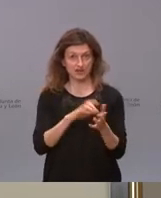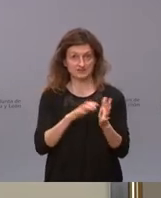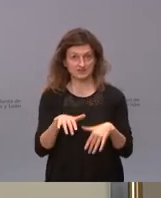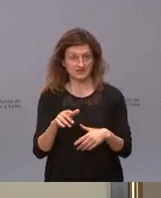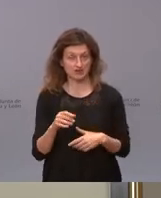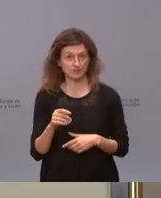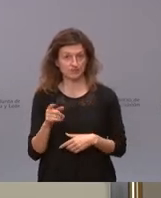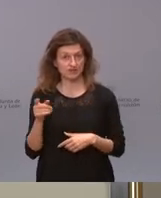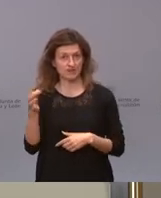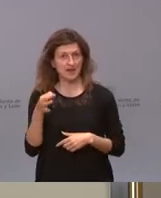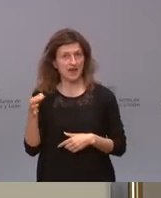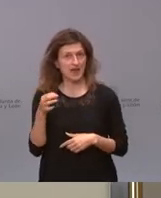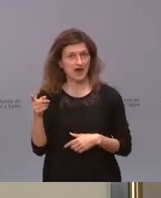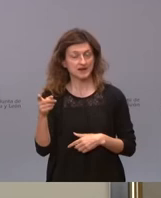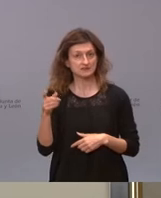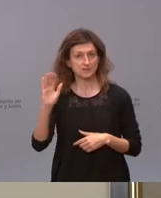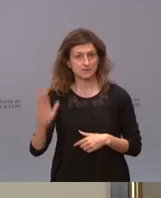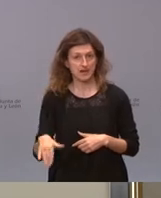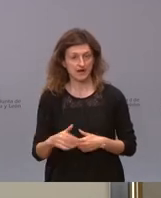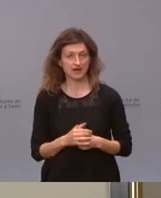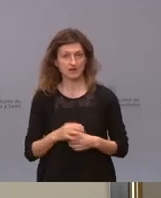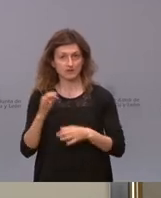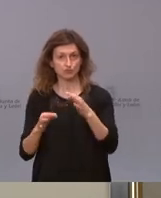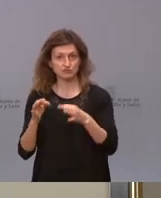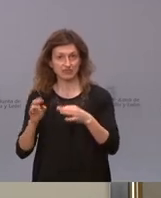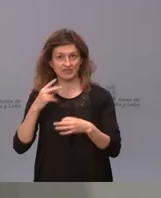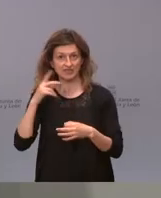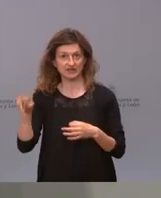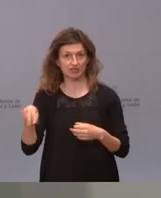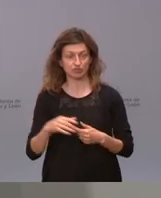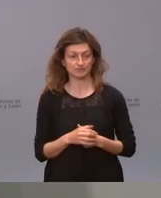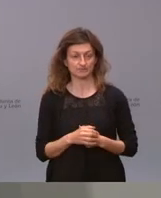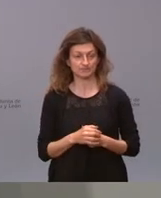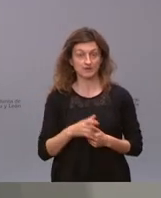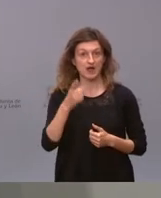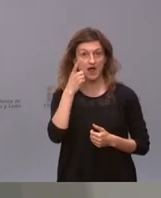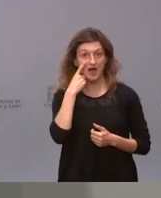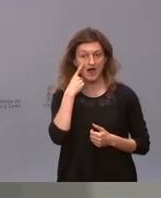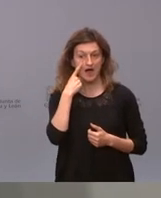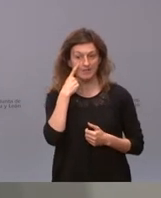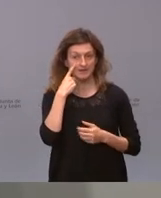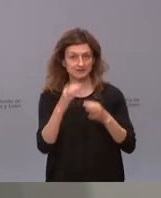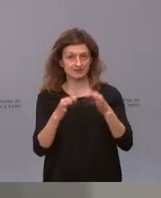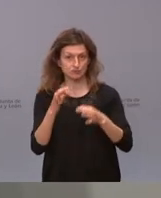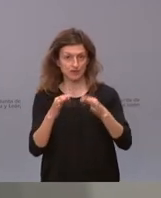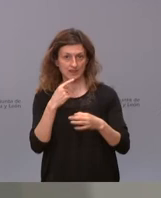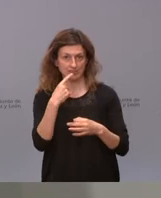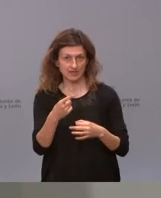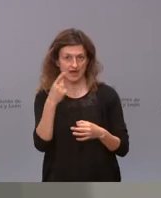creo que tiene una incidencia bastante más baja y la justicia le dado la razón. Lo veremos cuando el Supremo se manifieste, insisto.